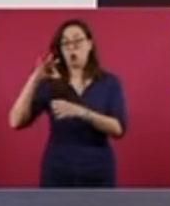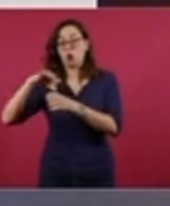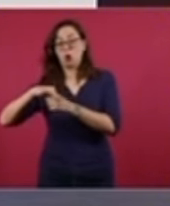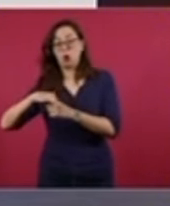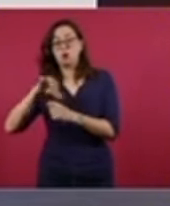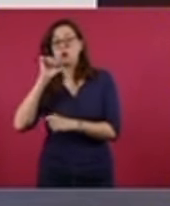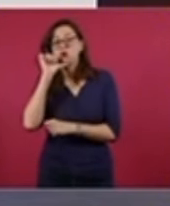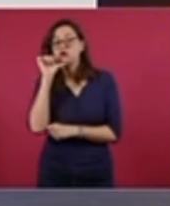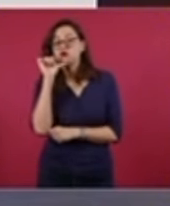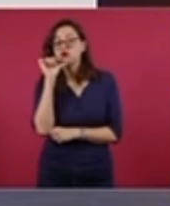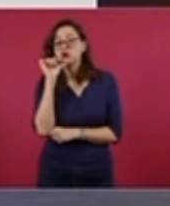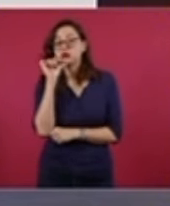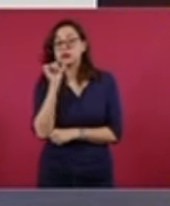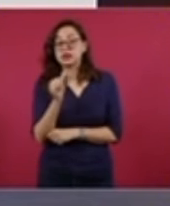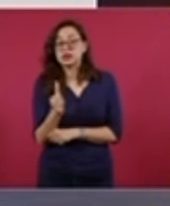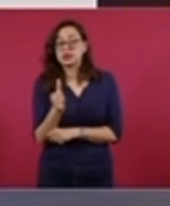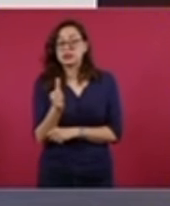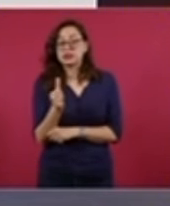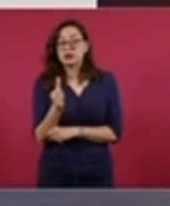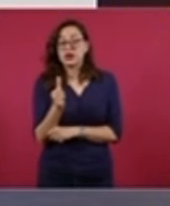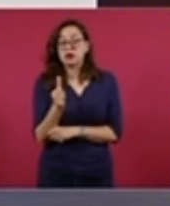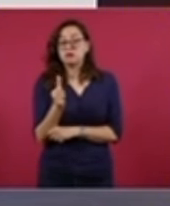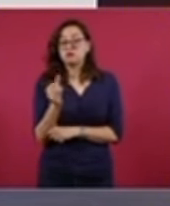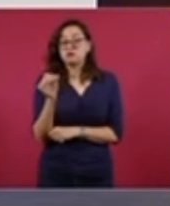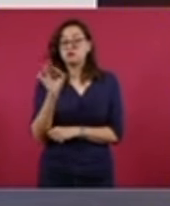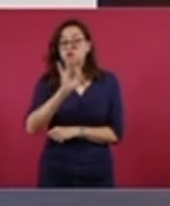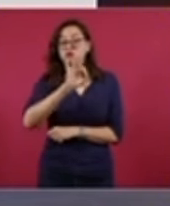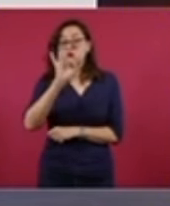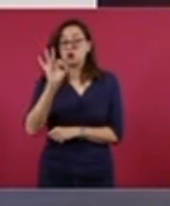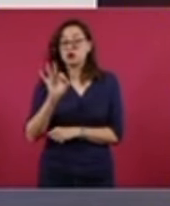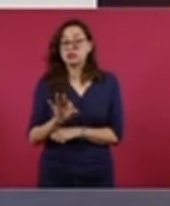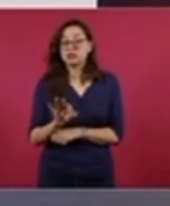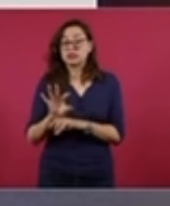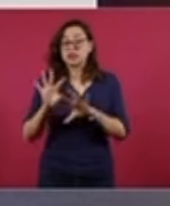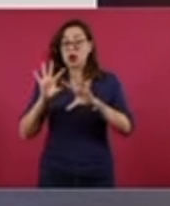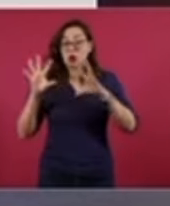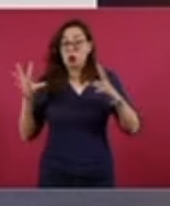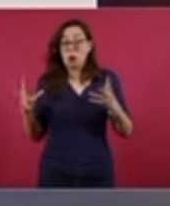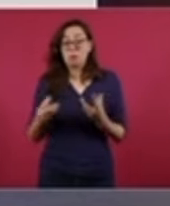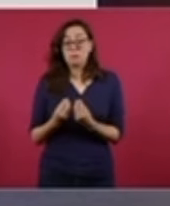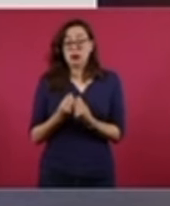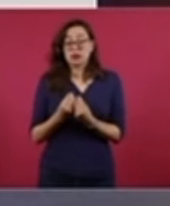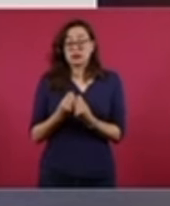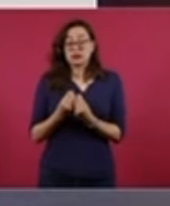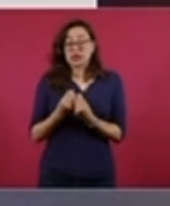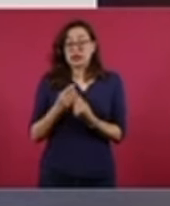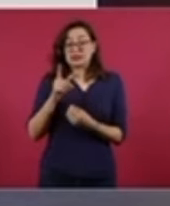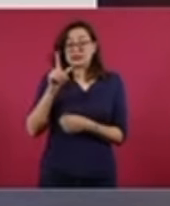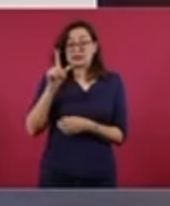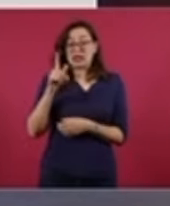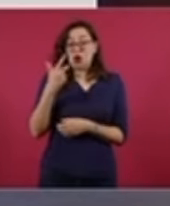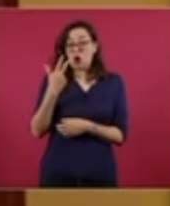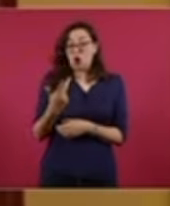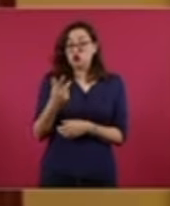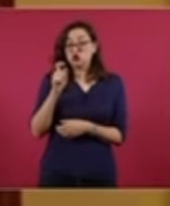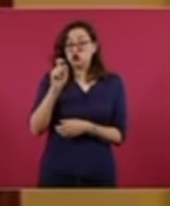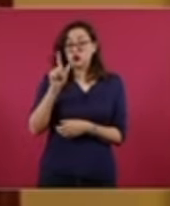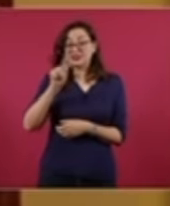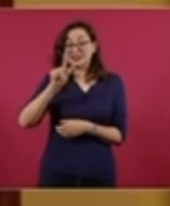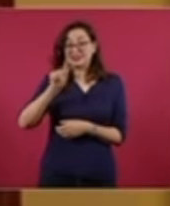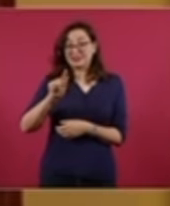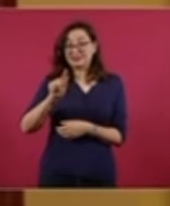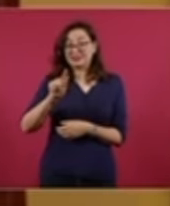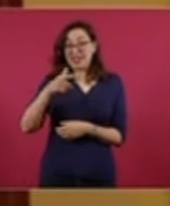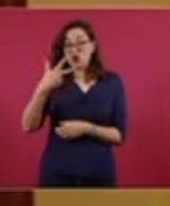plurinominales, que representen un porcentaje del total de la Cámara que exceda en ocho puntos a su